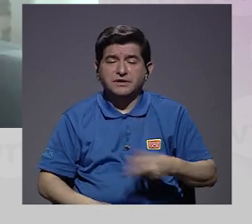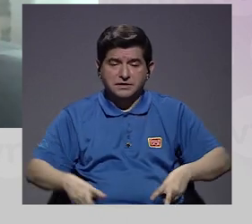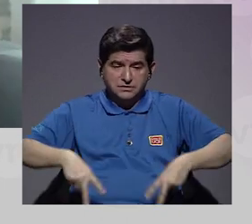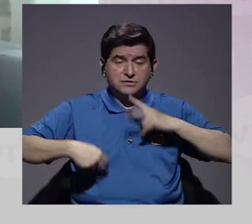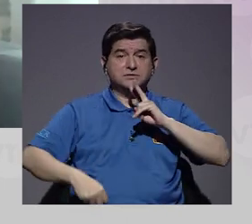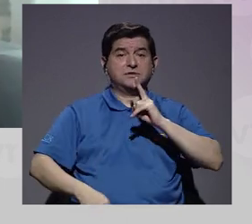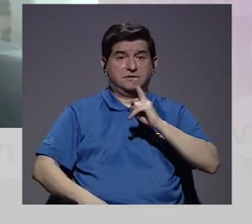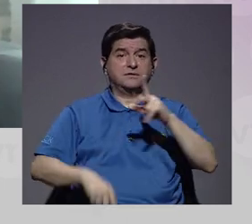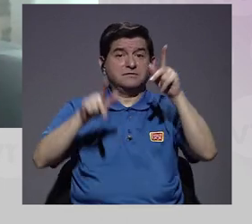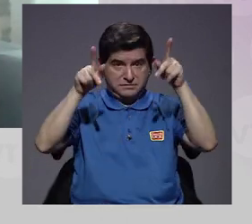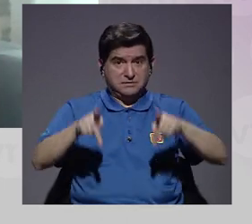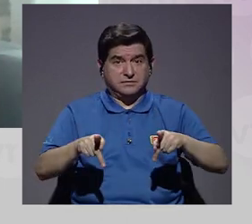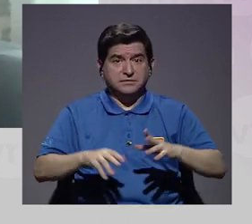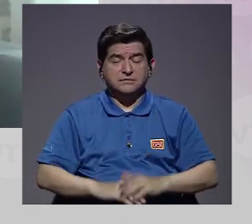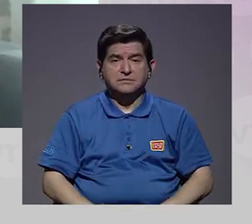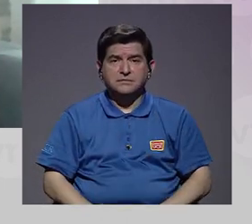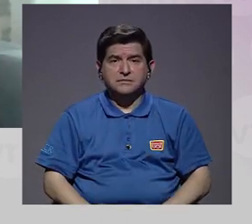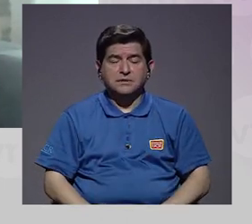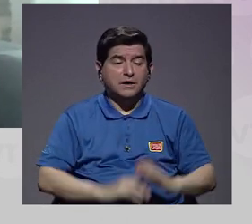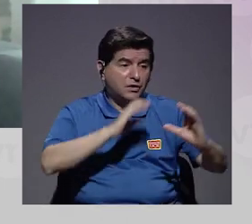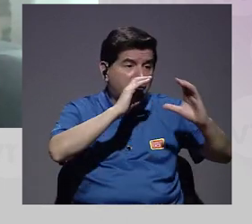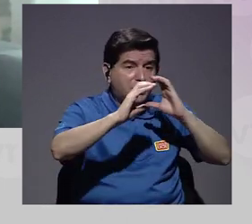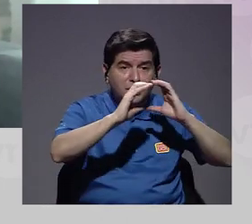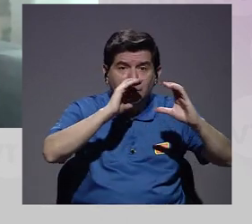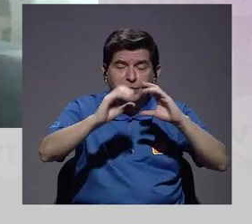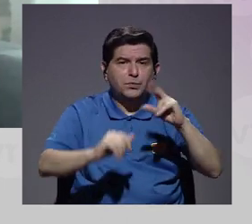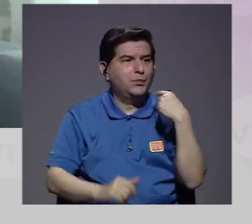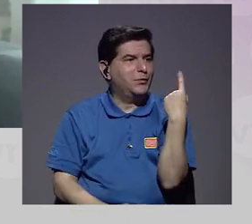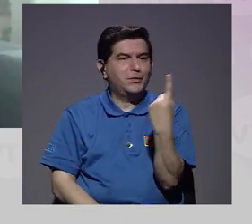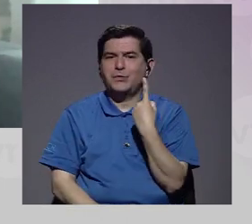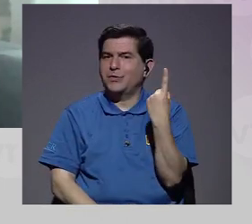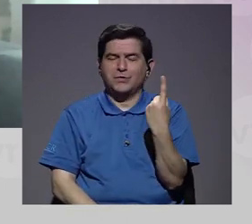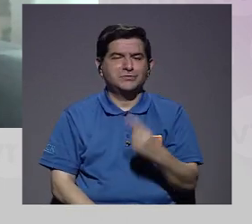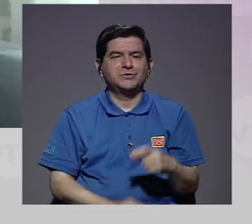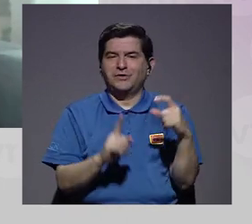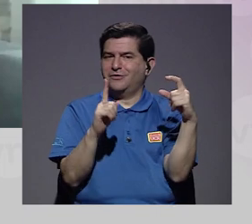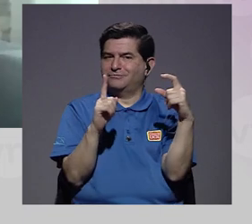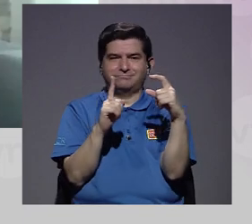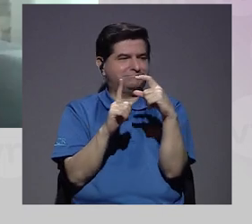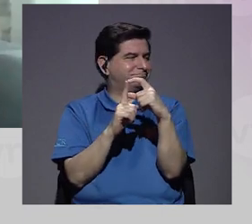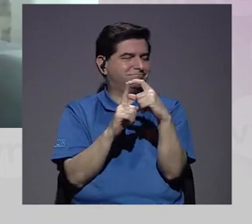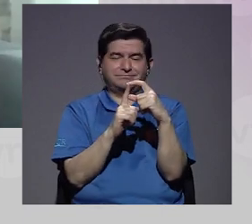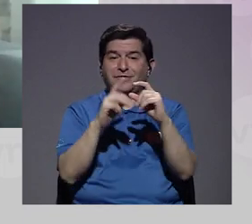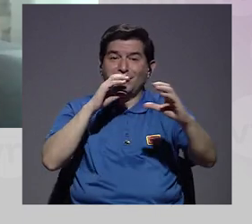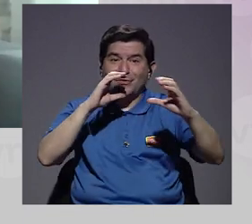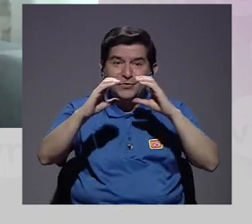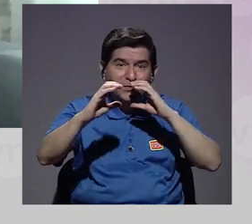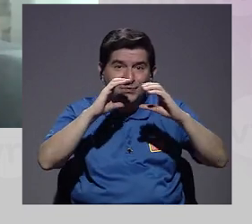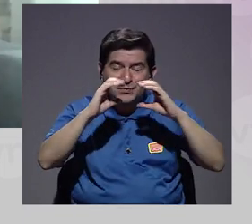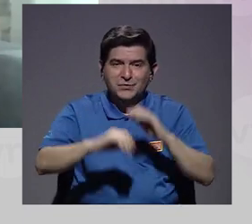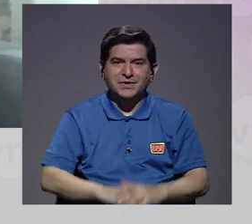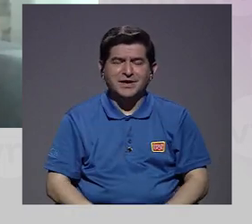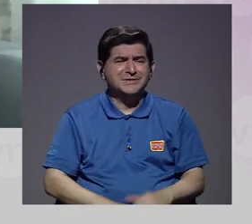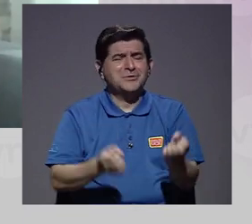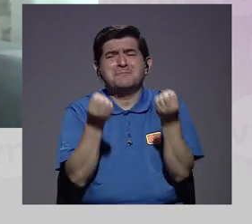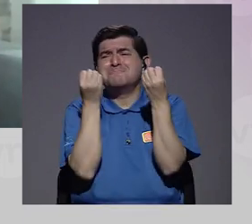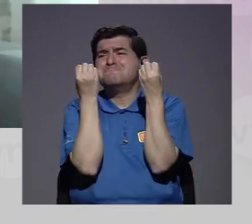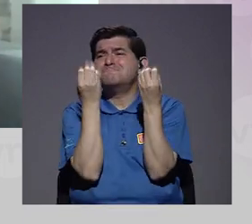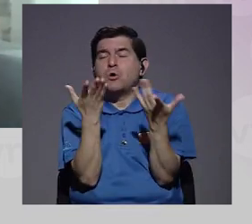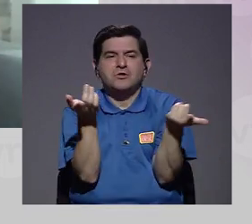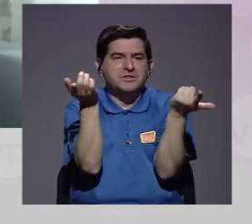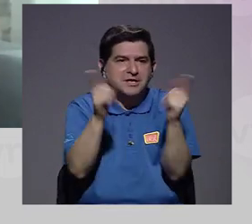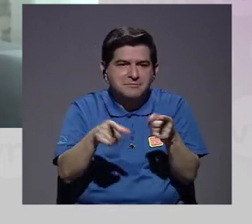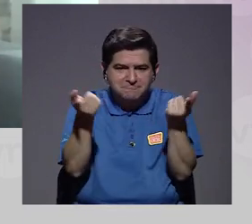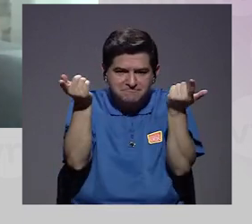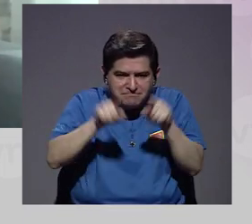tiene en la vida real de la gente. Porque la comunicación no es solamente la palabra. La comunicación es un